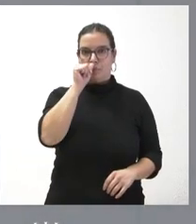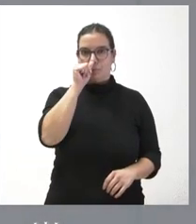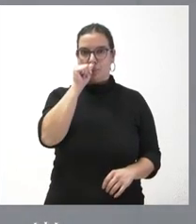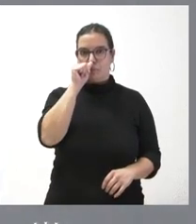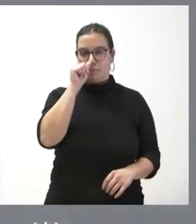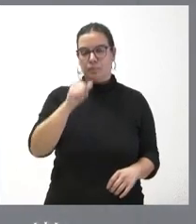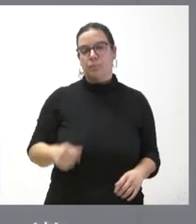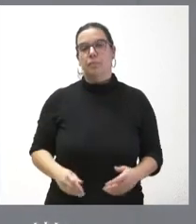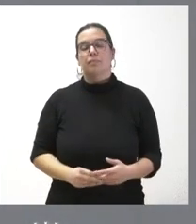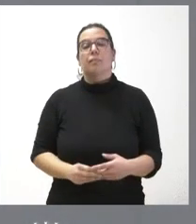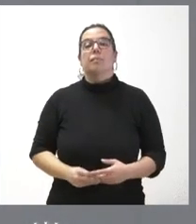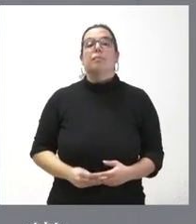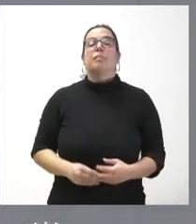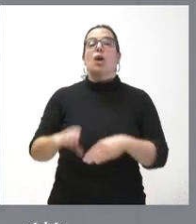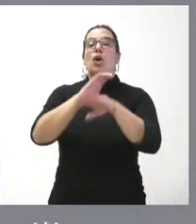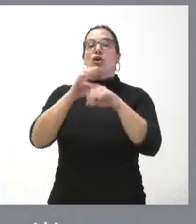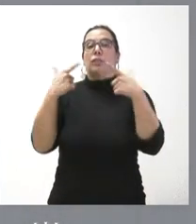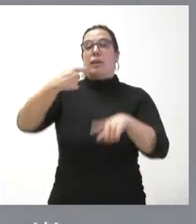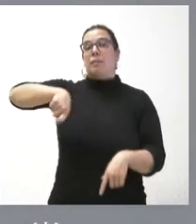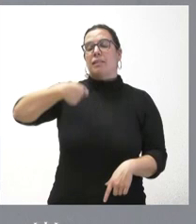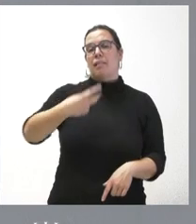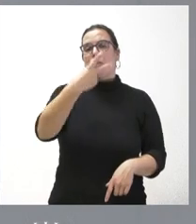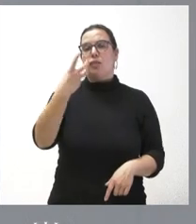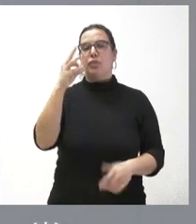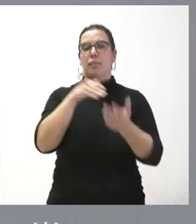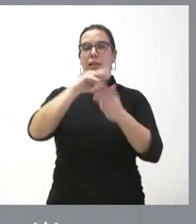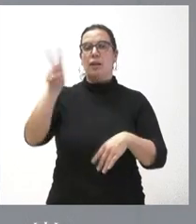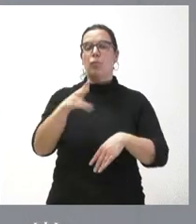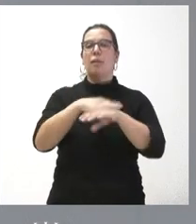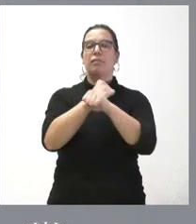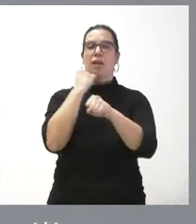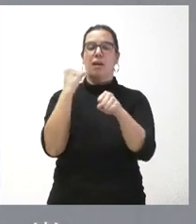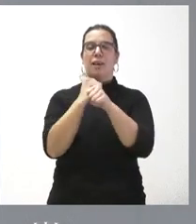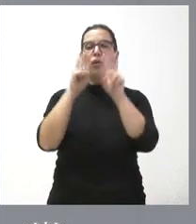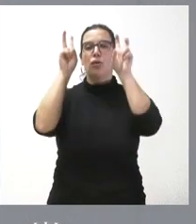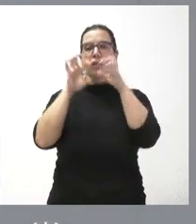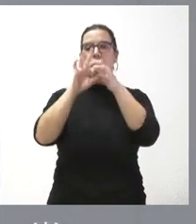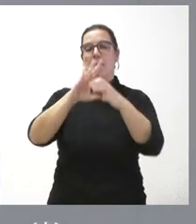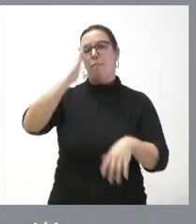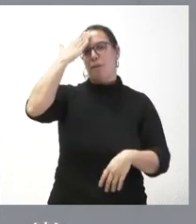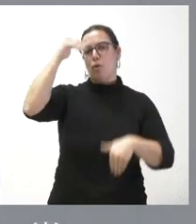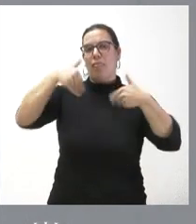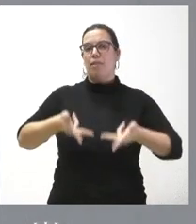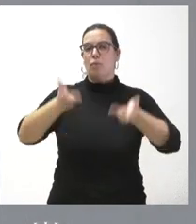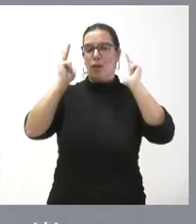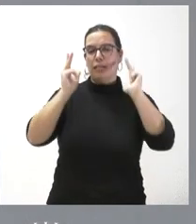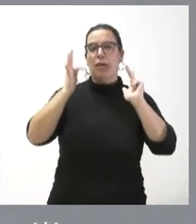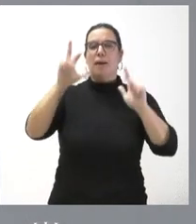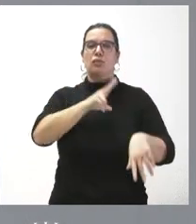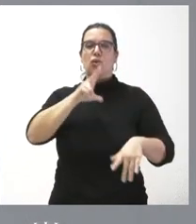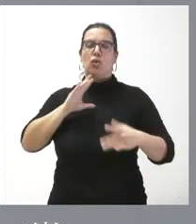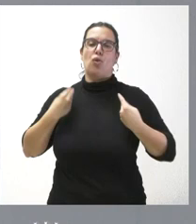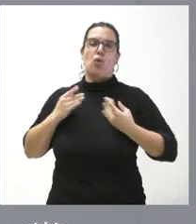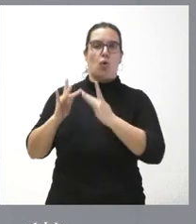A través de la Consejería de Presidencia, 230.000 euros para trabajos en materia de memoria democrática y concordia.